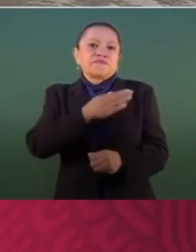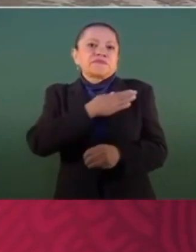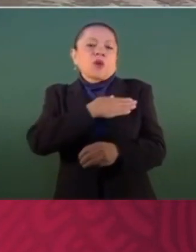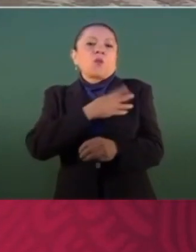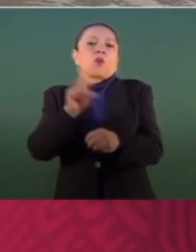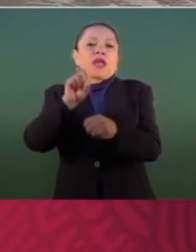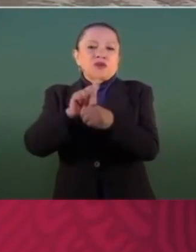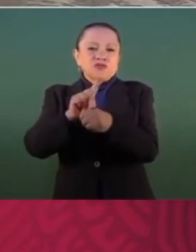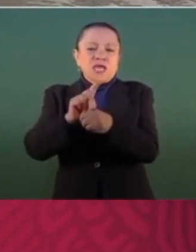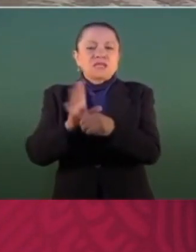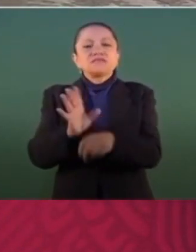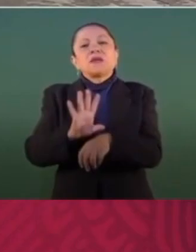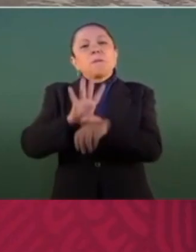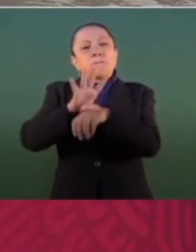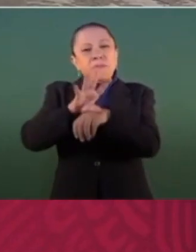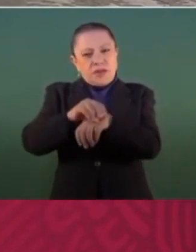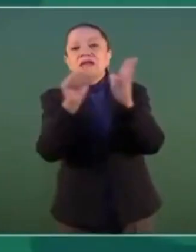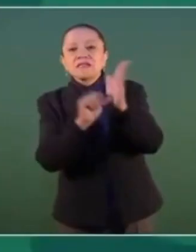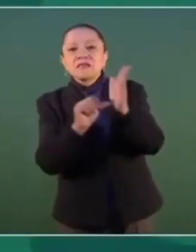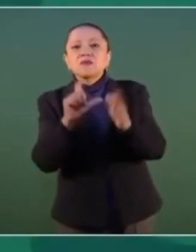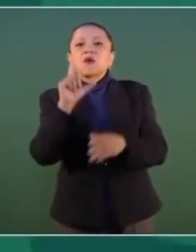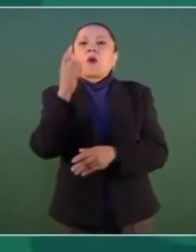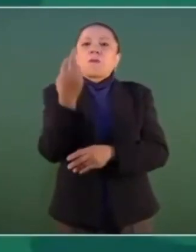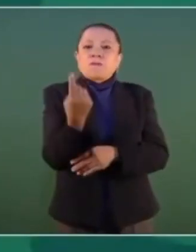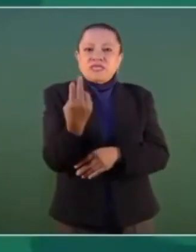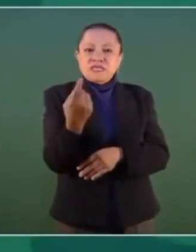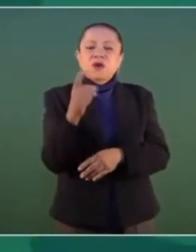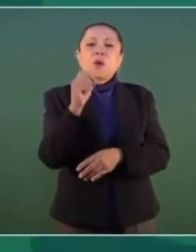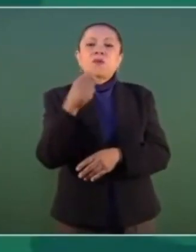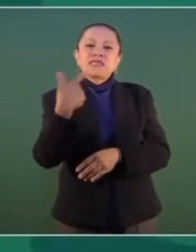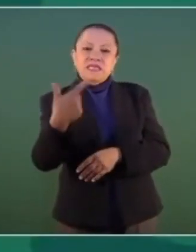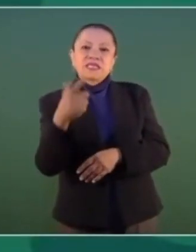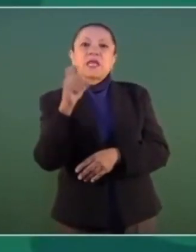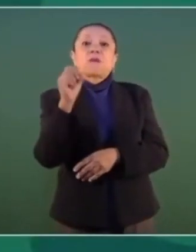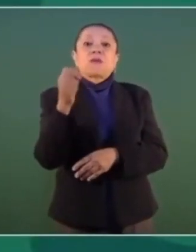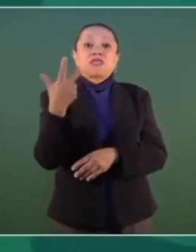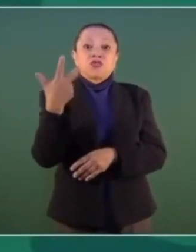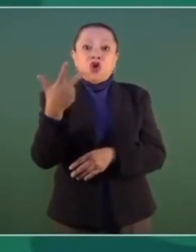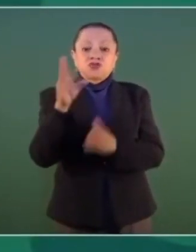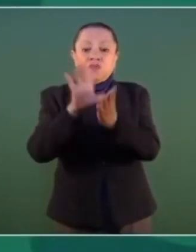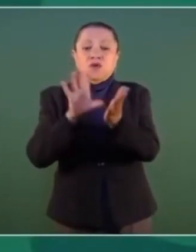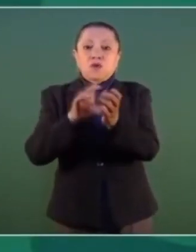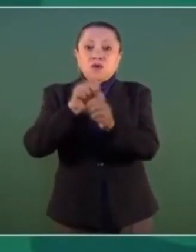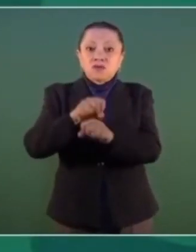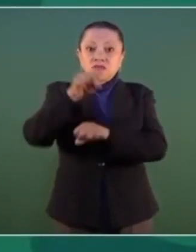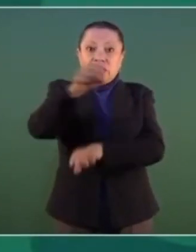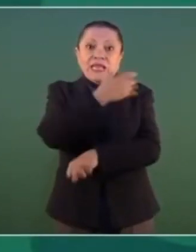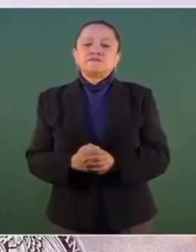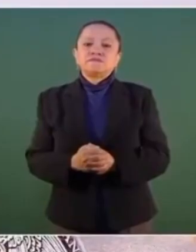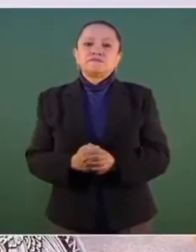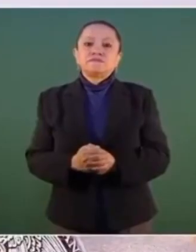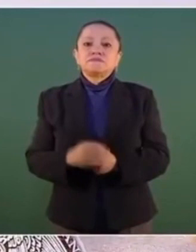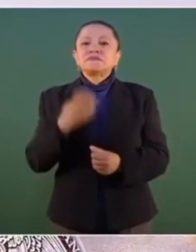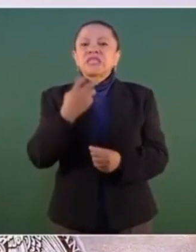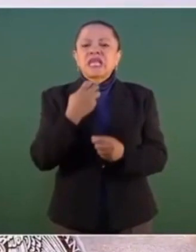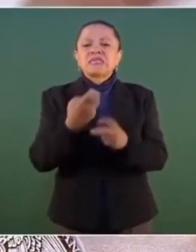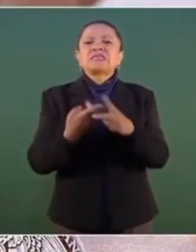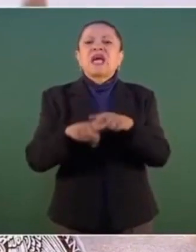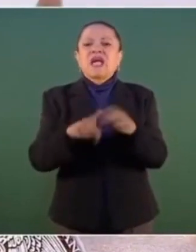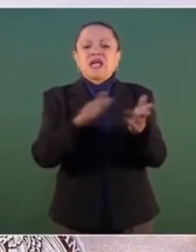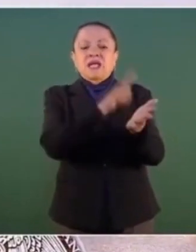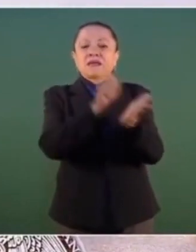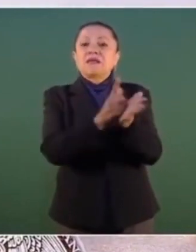La Secretaría de Gobernación que encabeza Adán Augusto López Hernández pidió a los altos mandos de las dependencias federales y